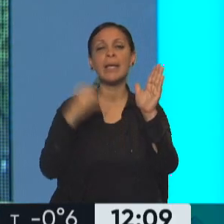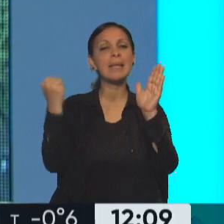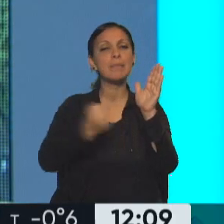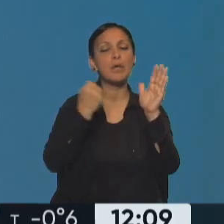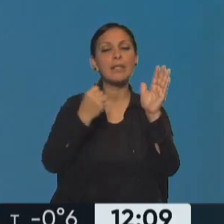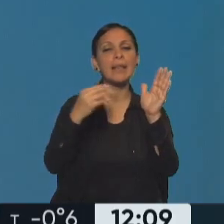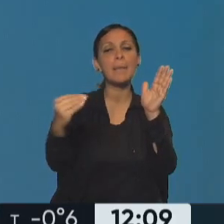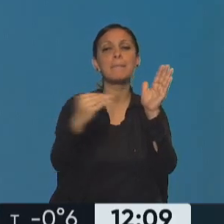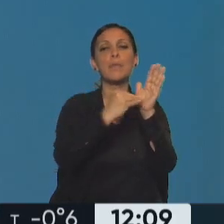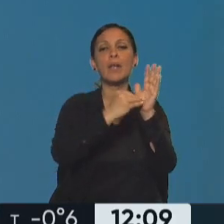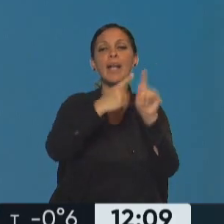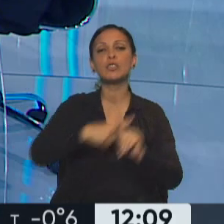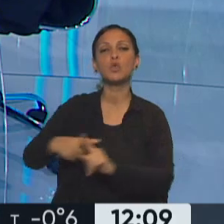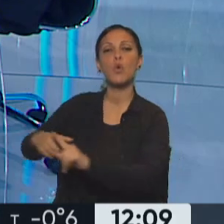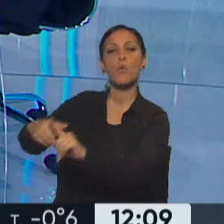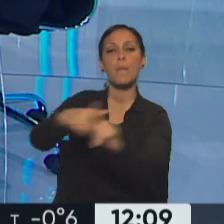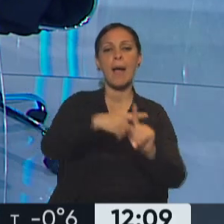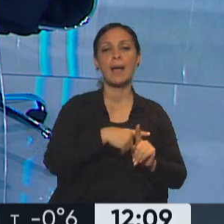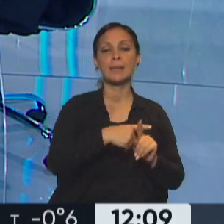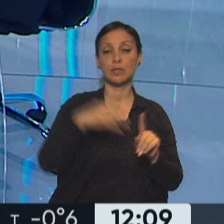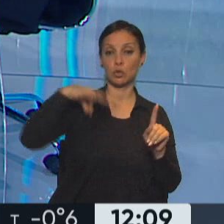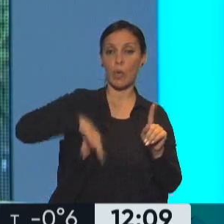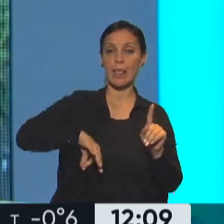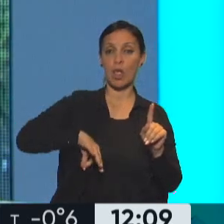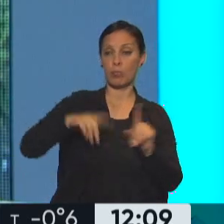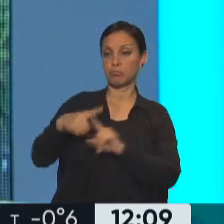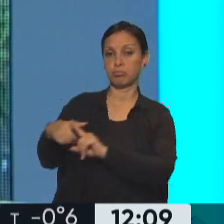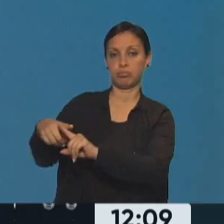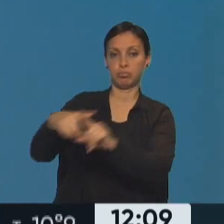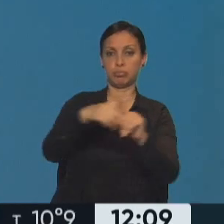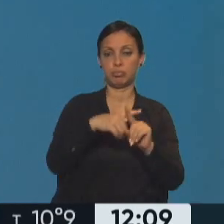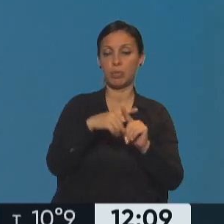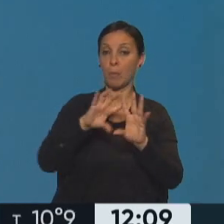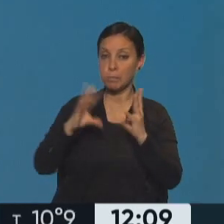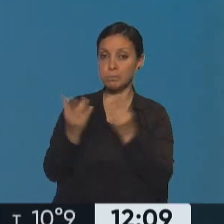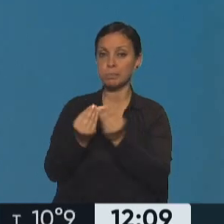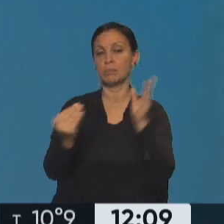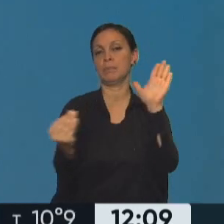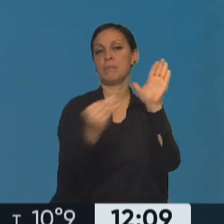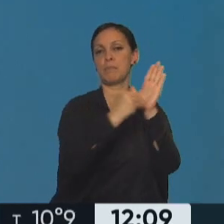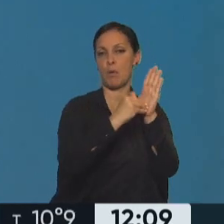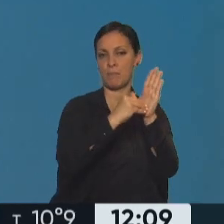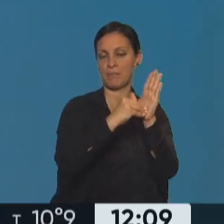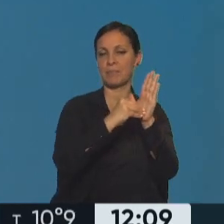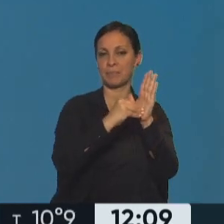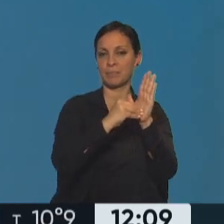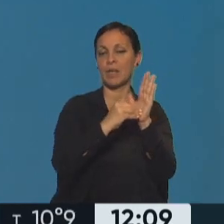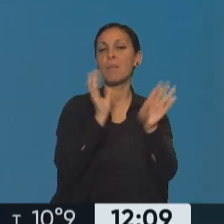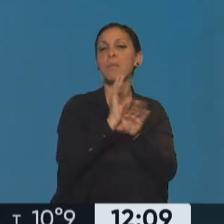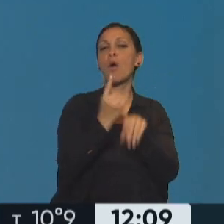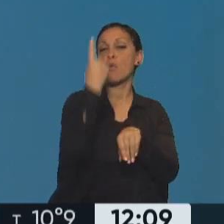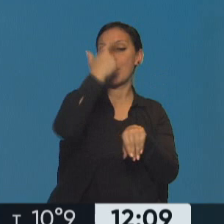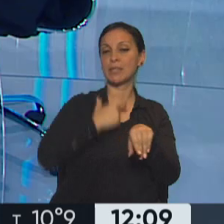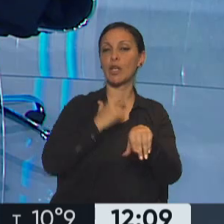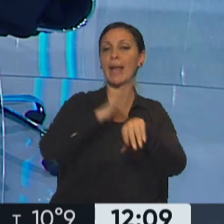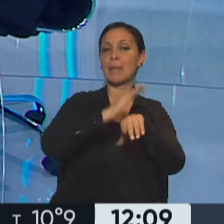hogar lo que se informa, no únicamente del titular, es decir, si hay dos personas o Informa el titular, pero a la hora de informar los ingresos